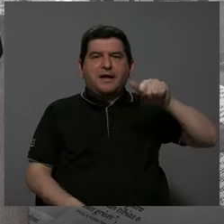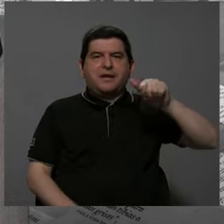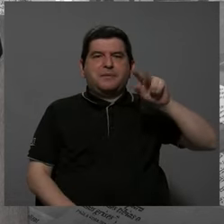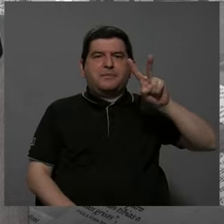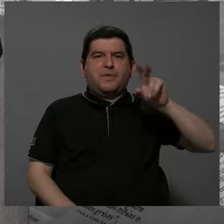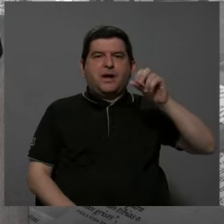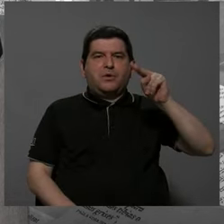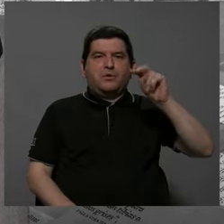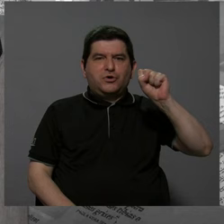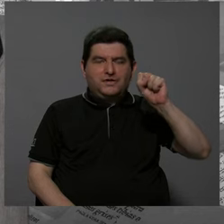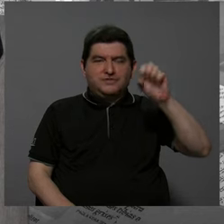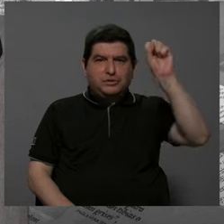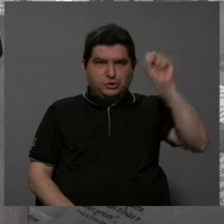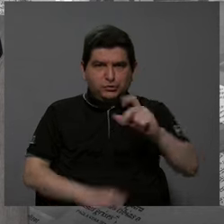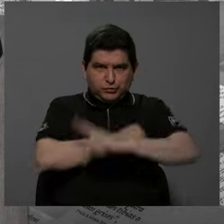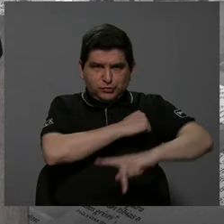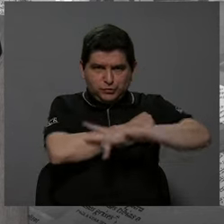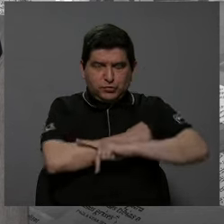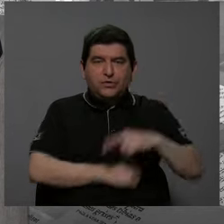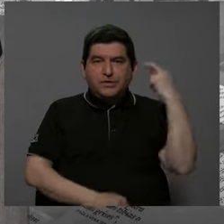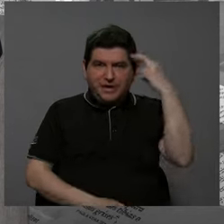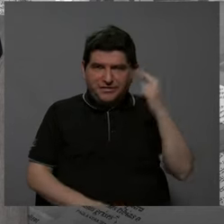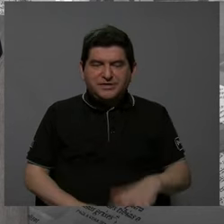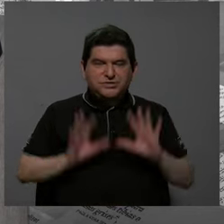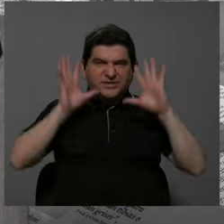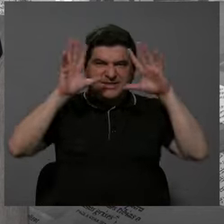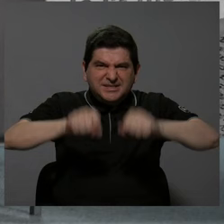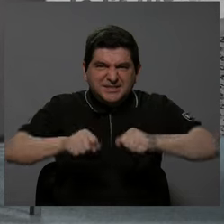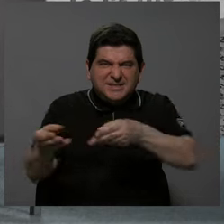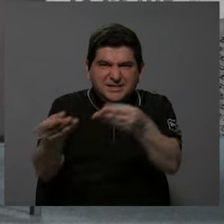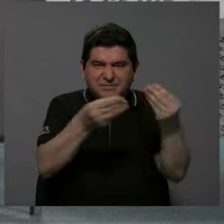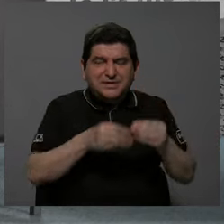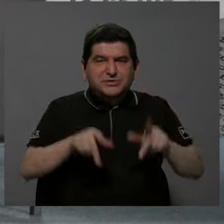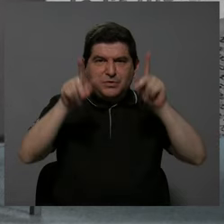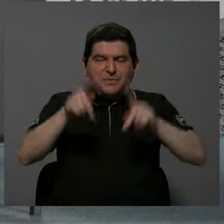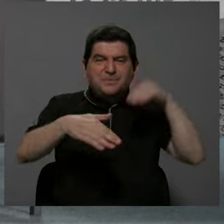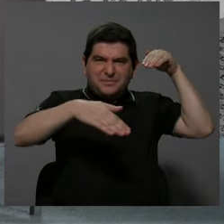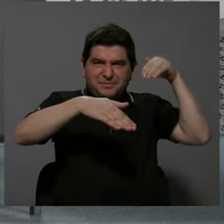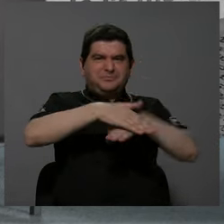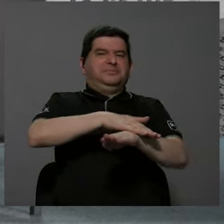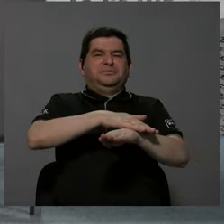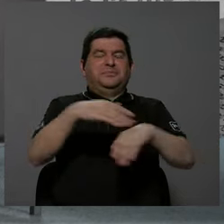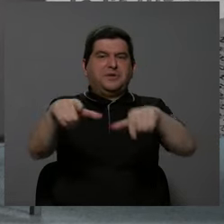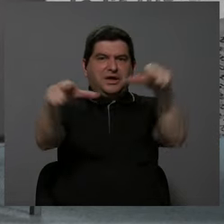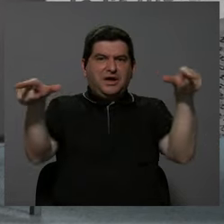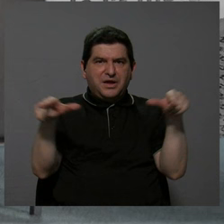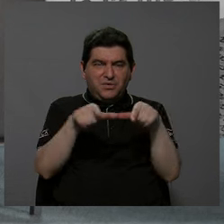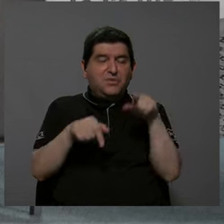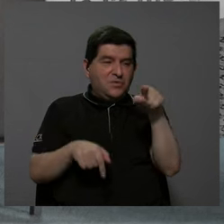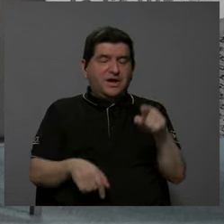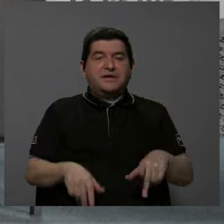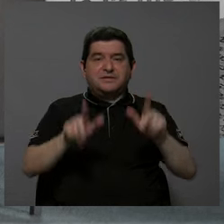allá en el sur del país, a propósito de una invasión de tierras que unos precaristas se metieron en una propiedad de este ciudadano.